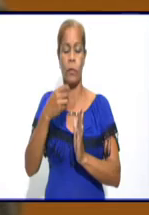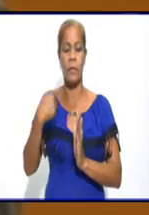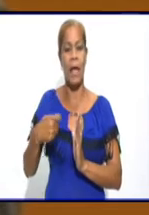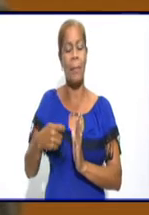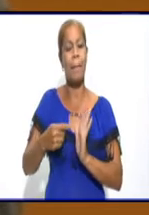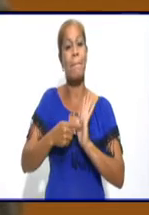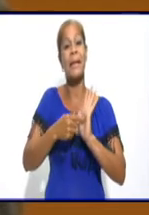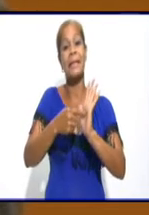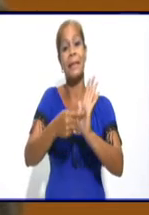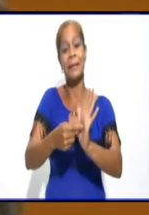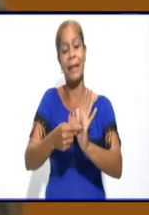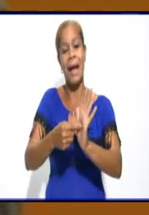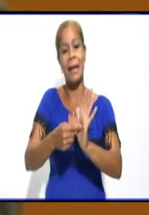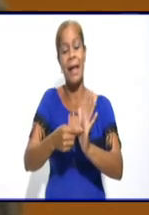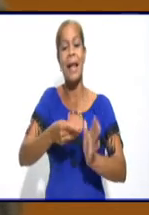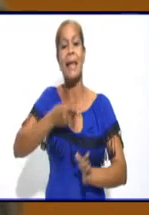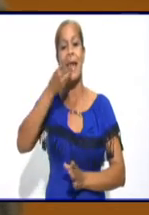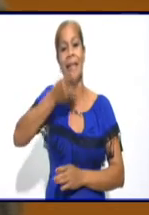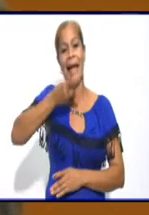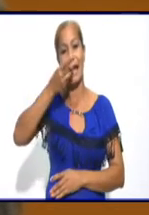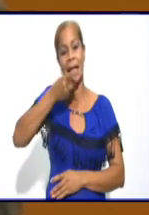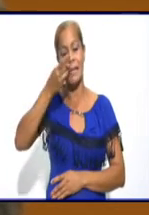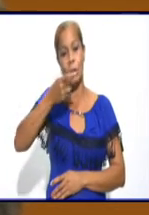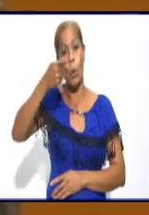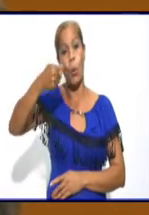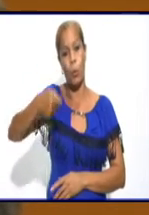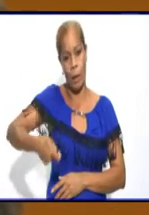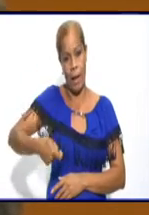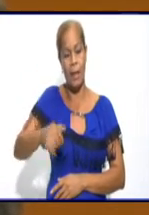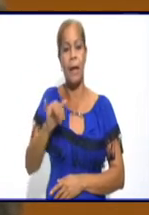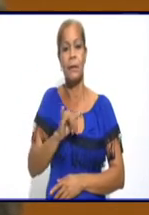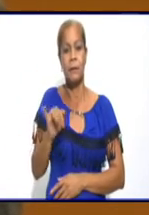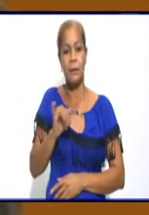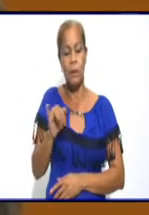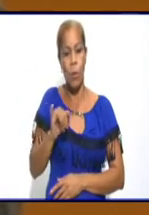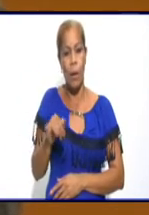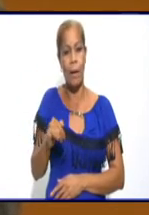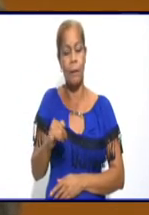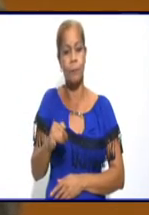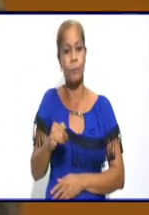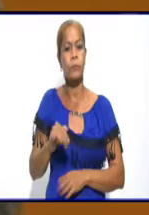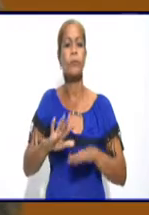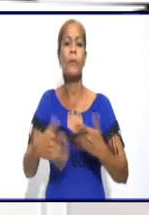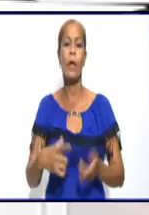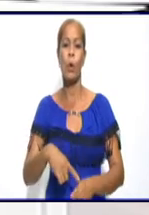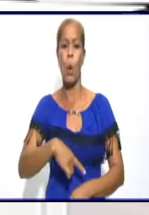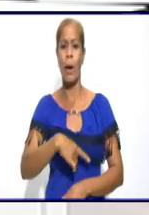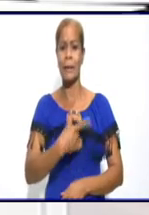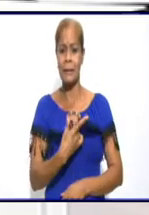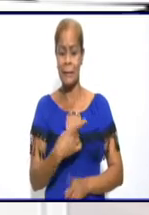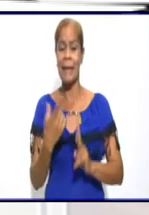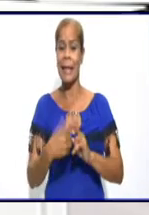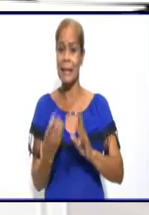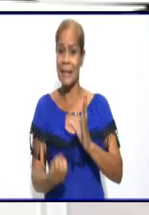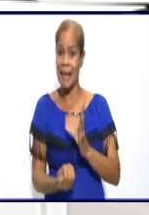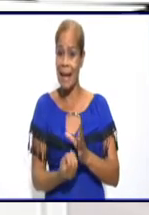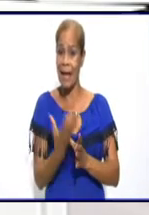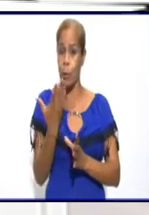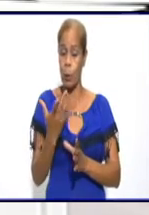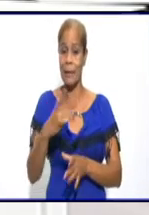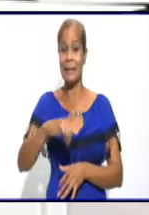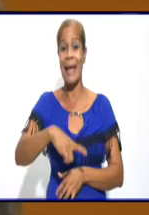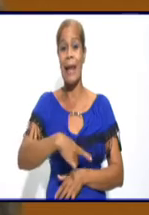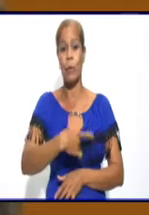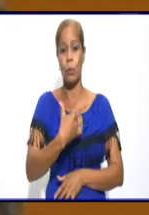declaración jurada en este año 2021. También están obligados los artistas y creadores pertenecientes al sector de la cultura, así como los